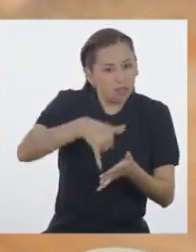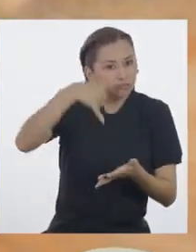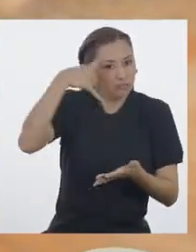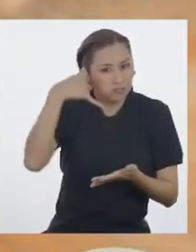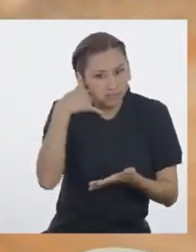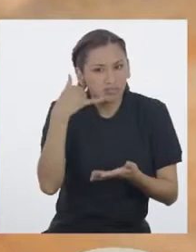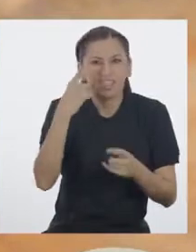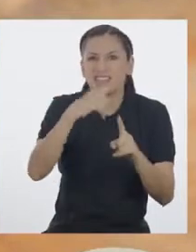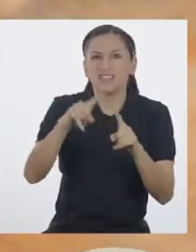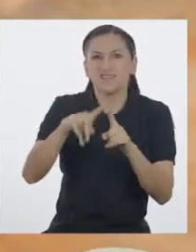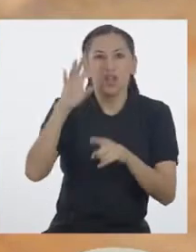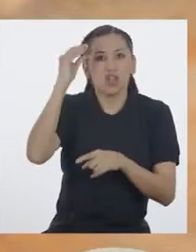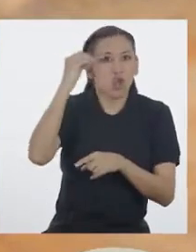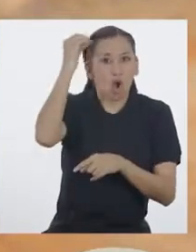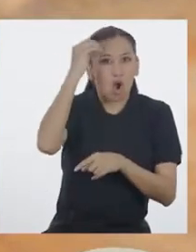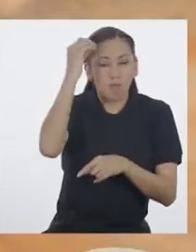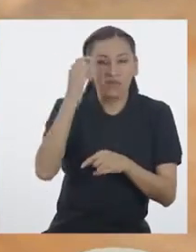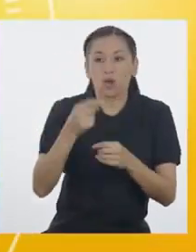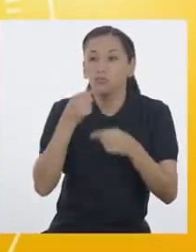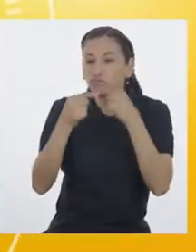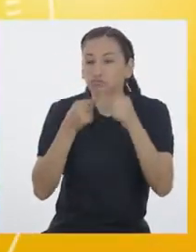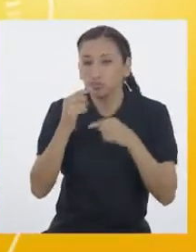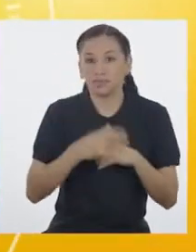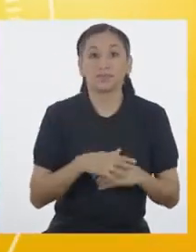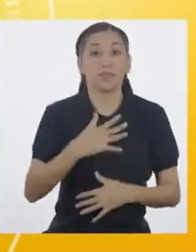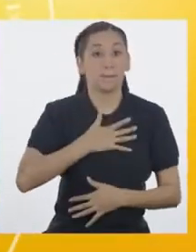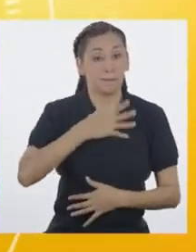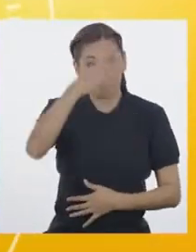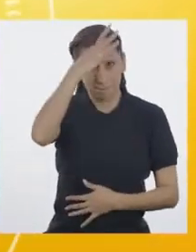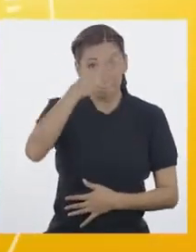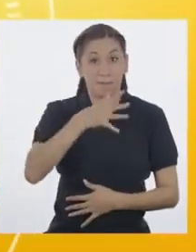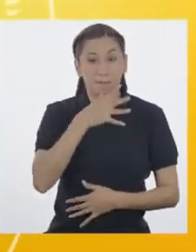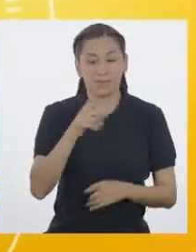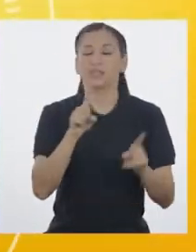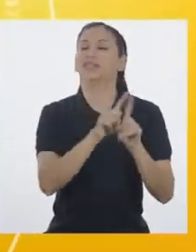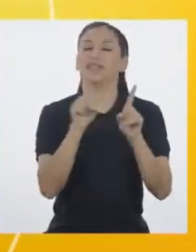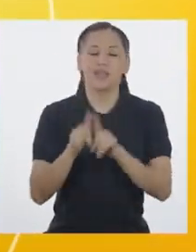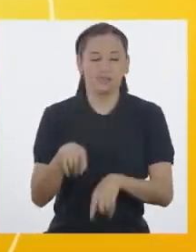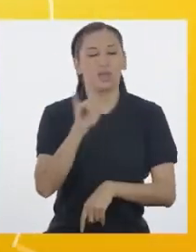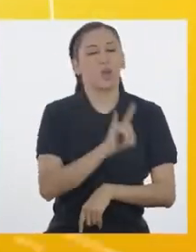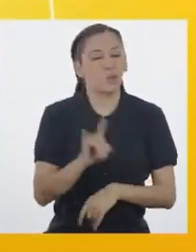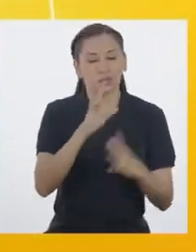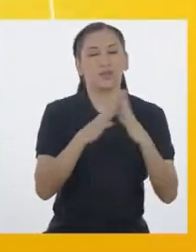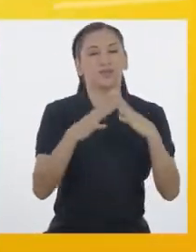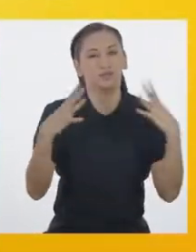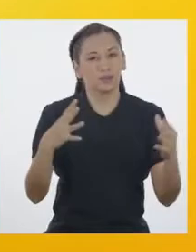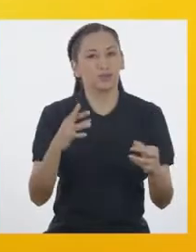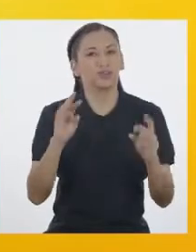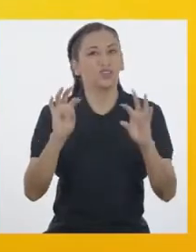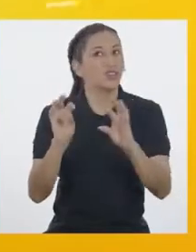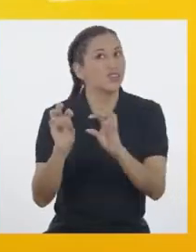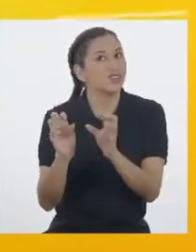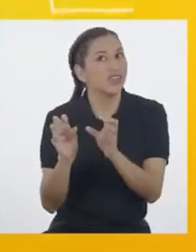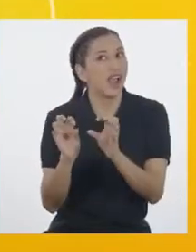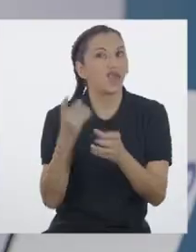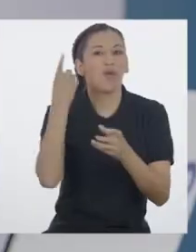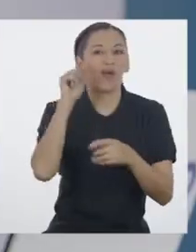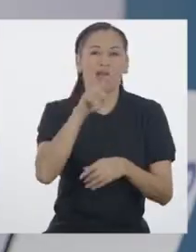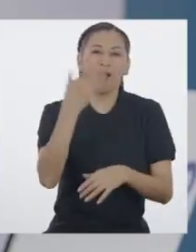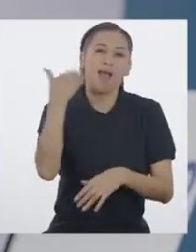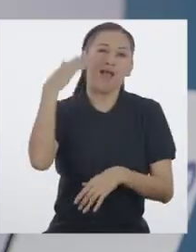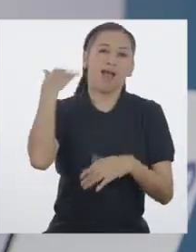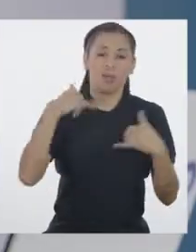diferentes temas Mis papás también utilizaban bastante la radio cuando eran jóvenes